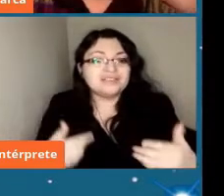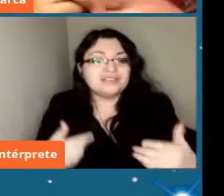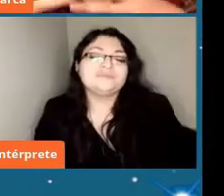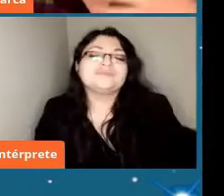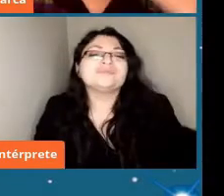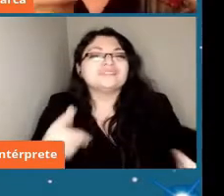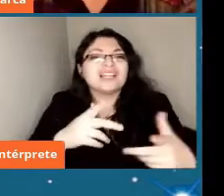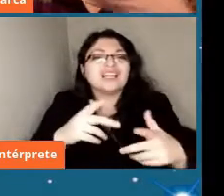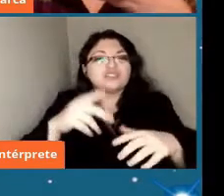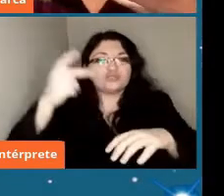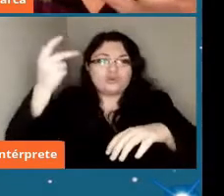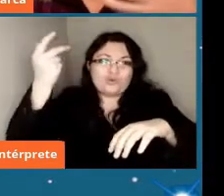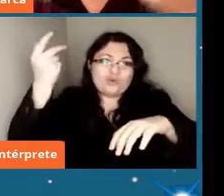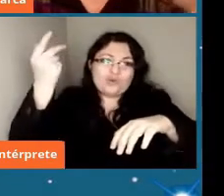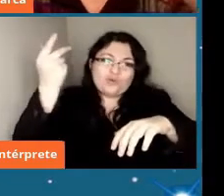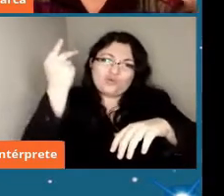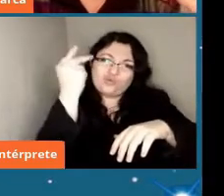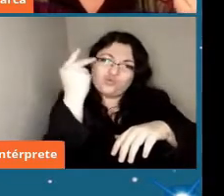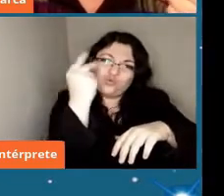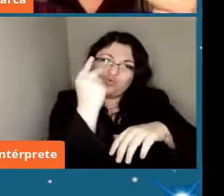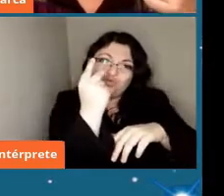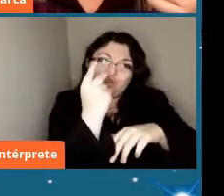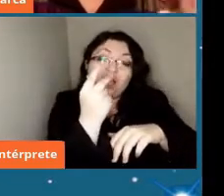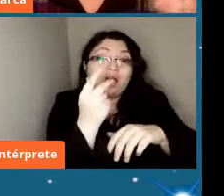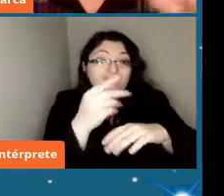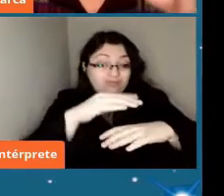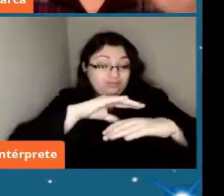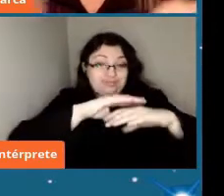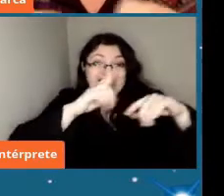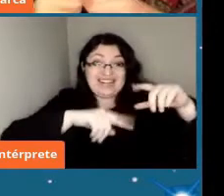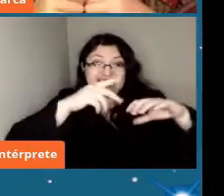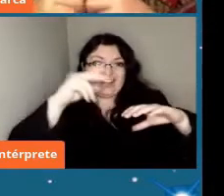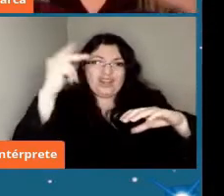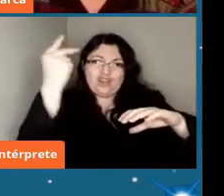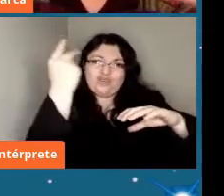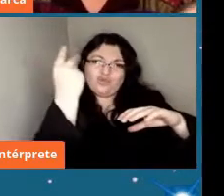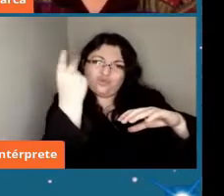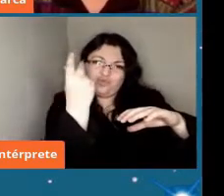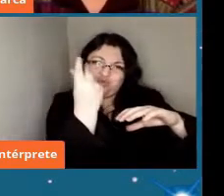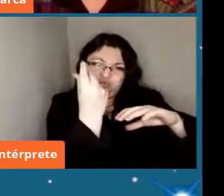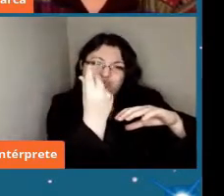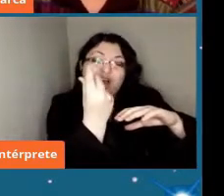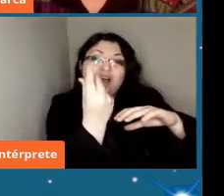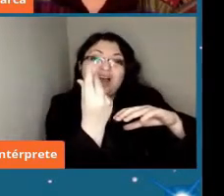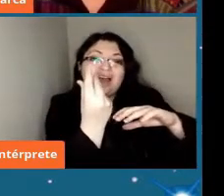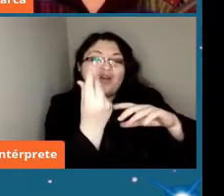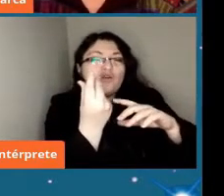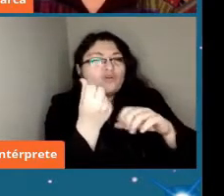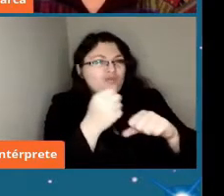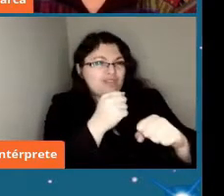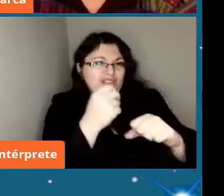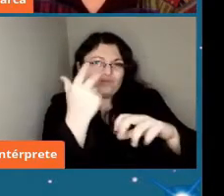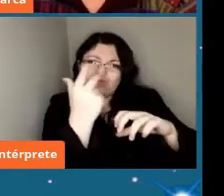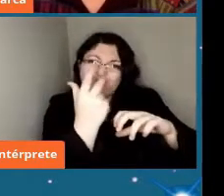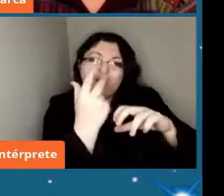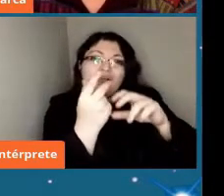explotó la atmósfera fue lo suficientemente potente como para fragmentarlo